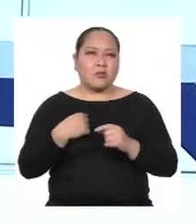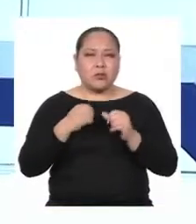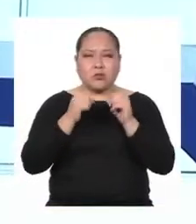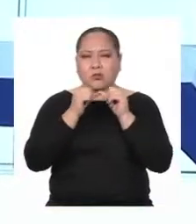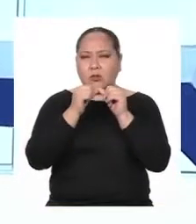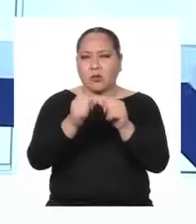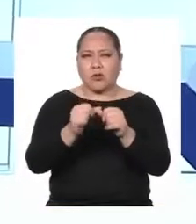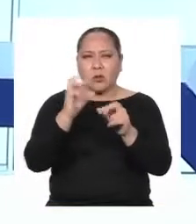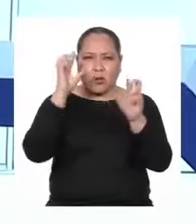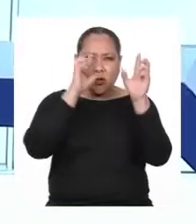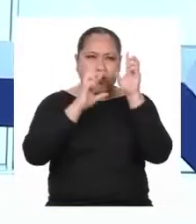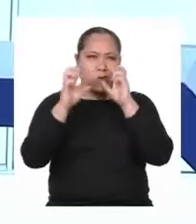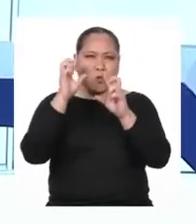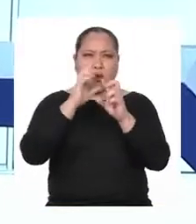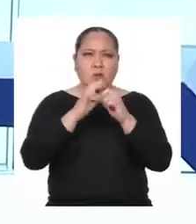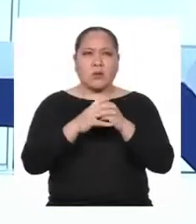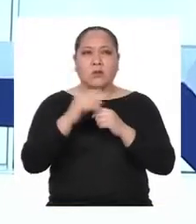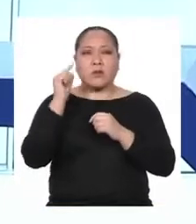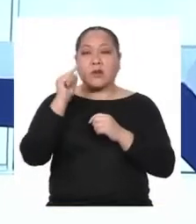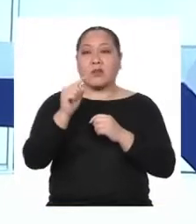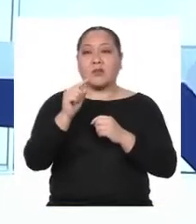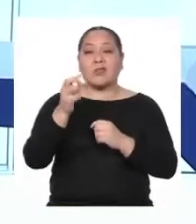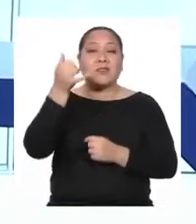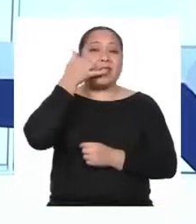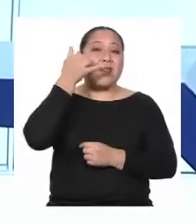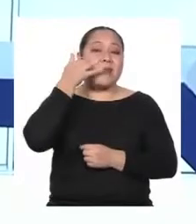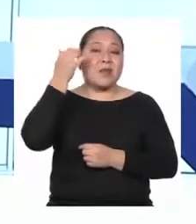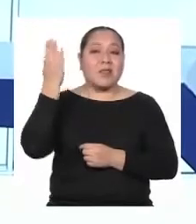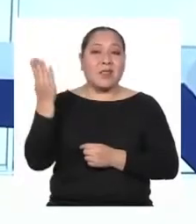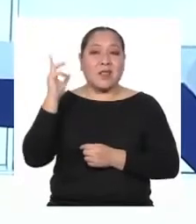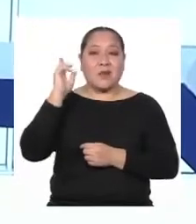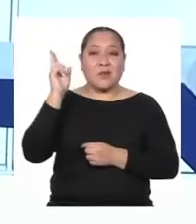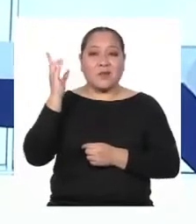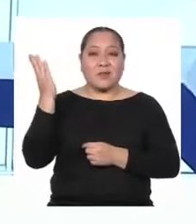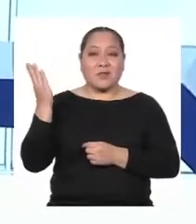dudas que quisiera despejar Para eso llamaré a la profesora